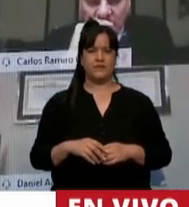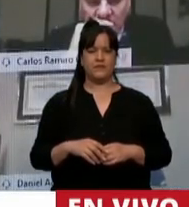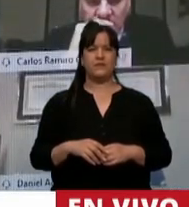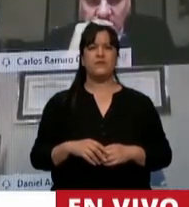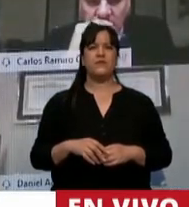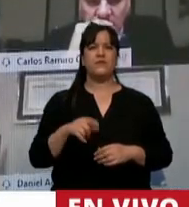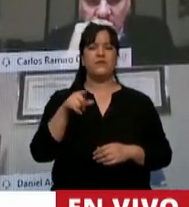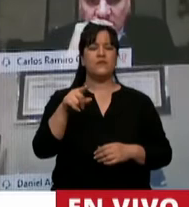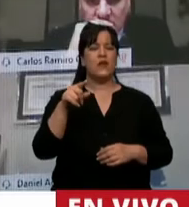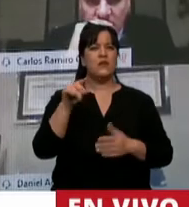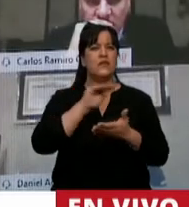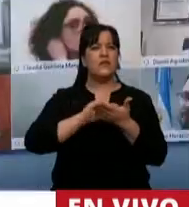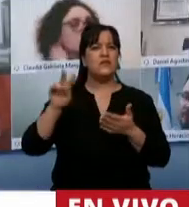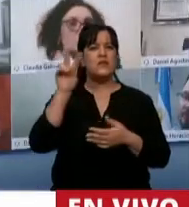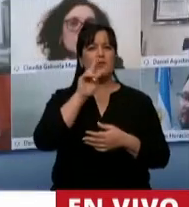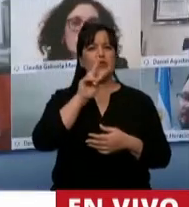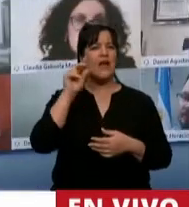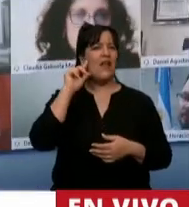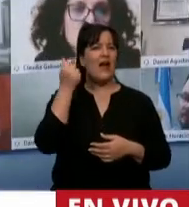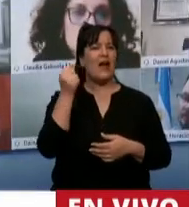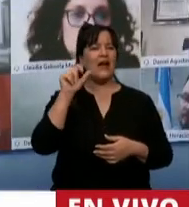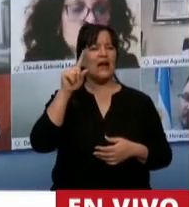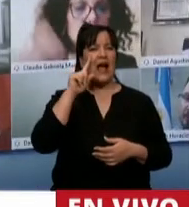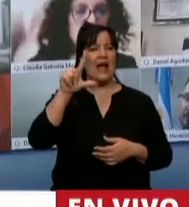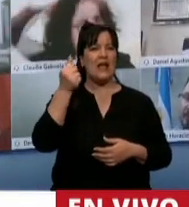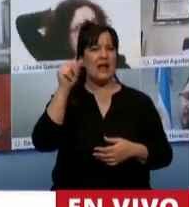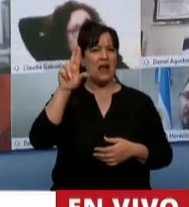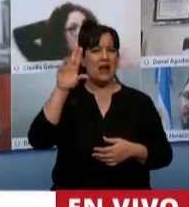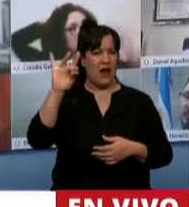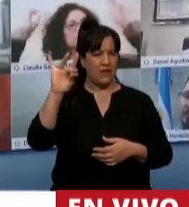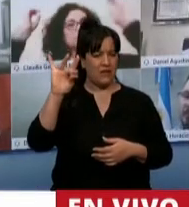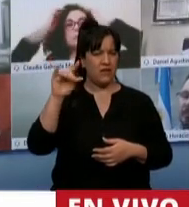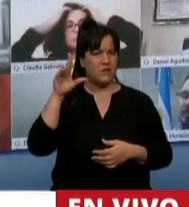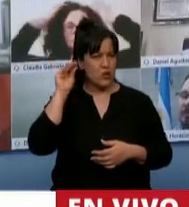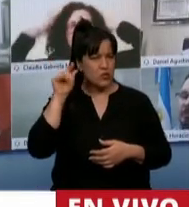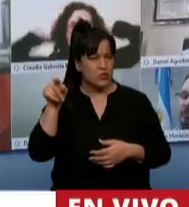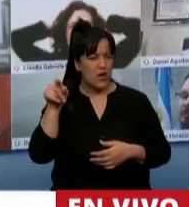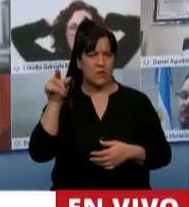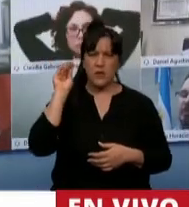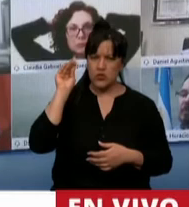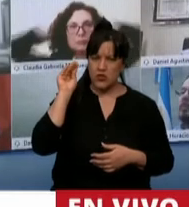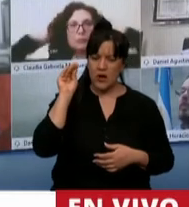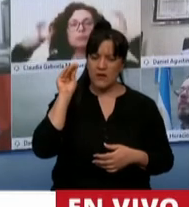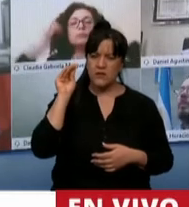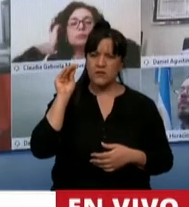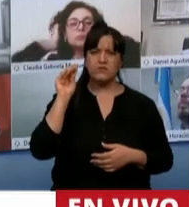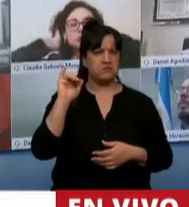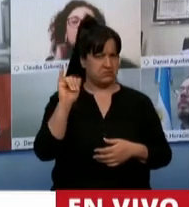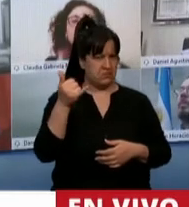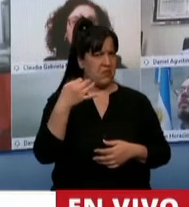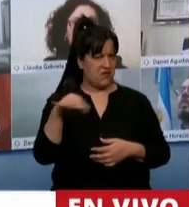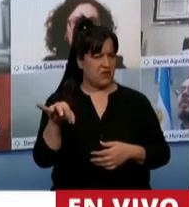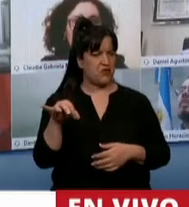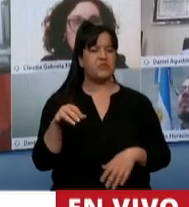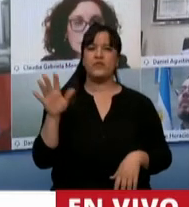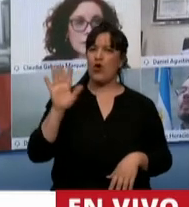Diputada Gailar, ¿me escuchan? Sí, señora Presidenta, ¿me escucha? ¿Se me escucha? Perfecto.